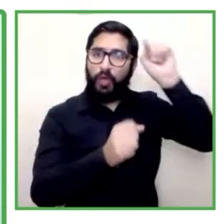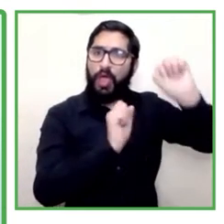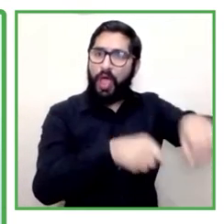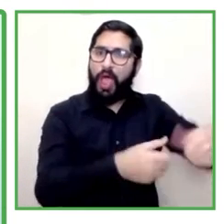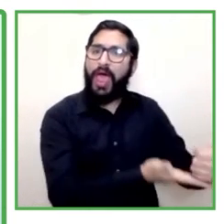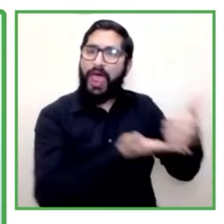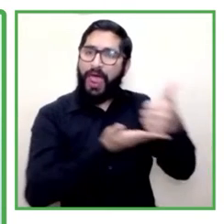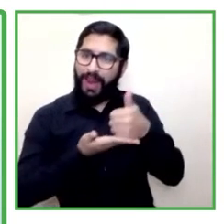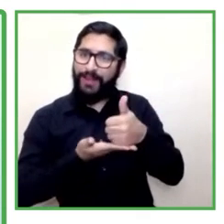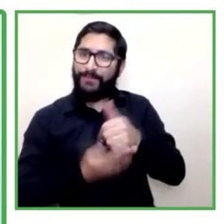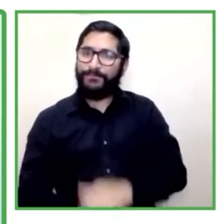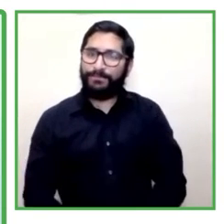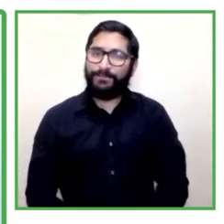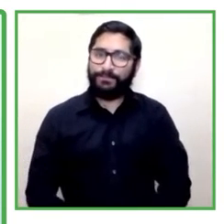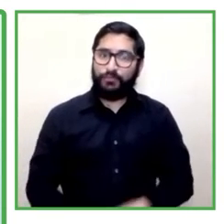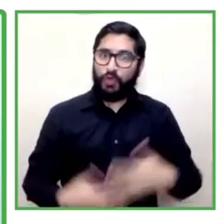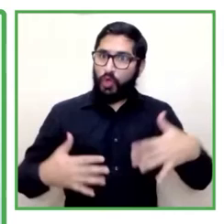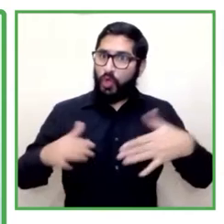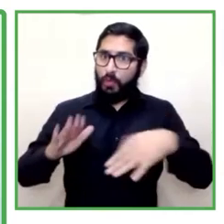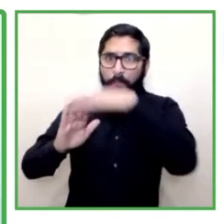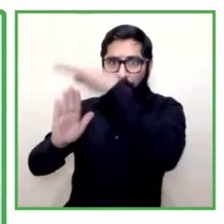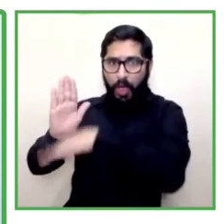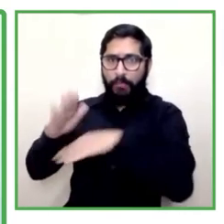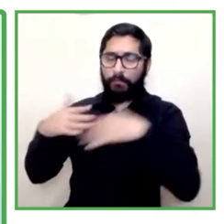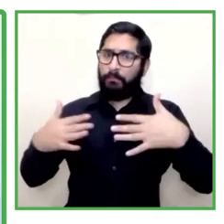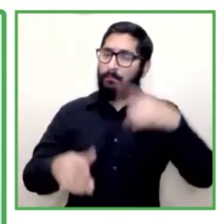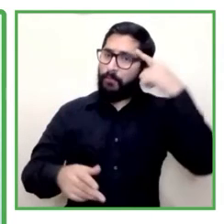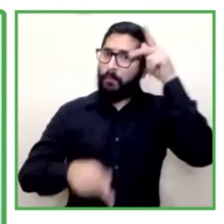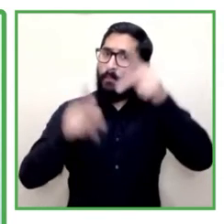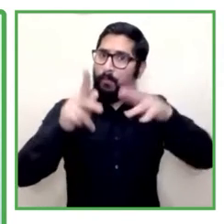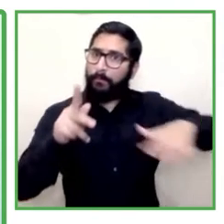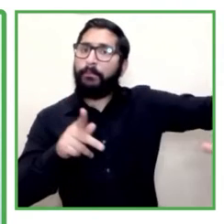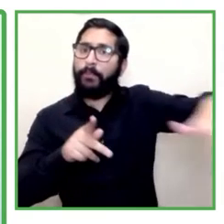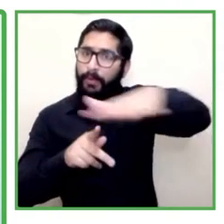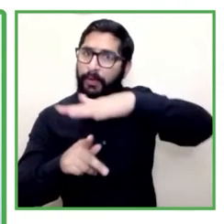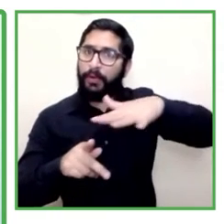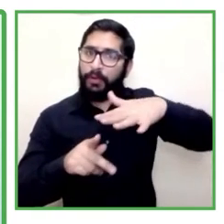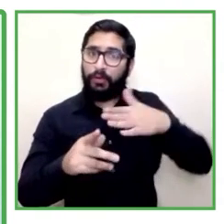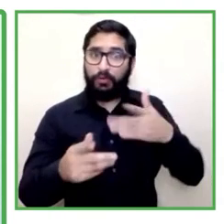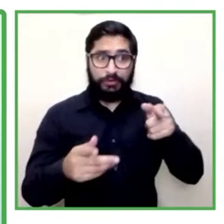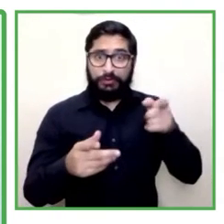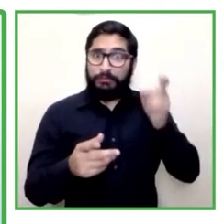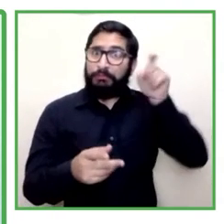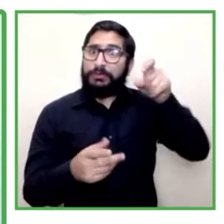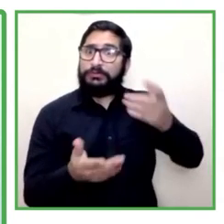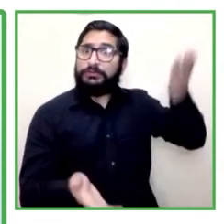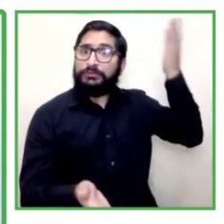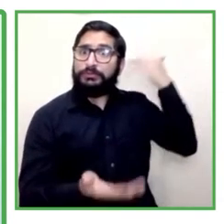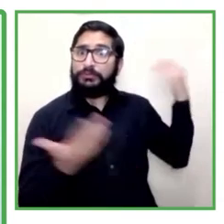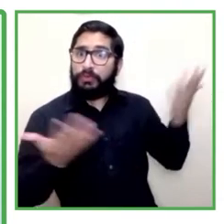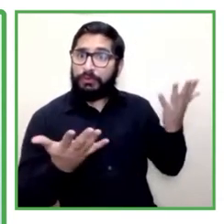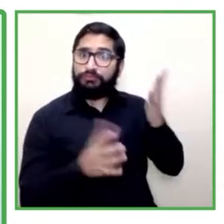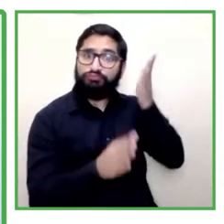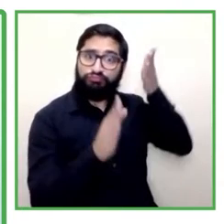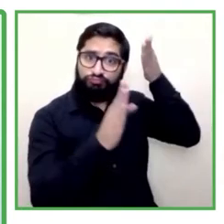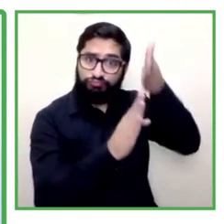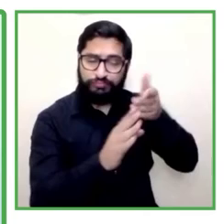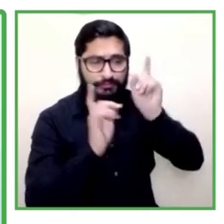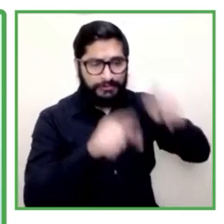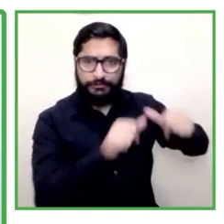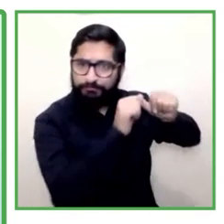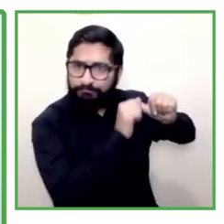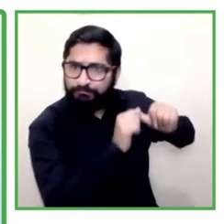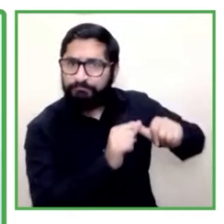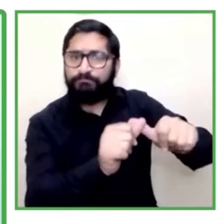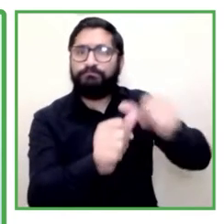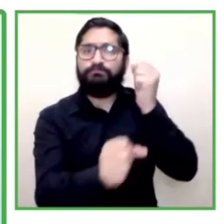programa en la vida de nuestros participantes, cuando hacíamos seguimientos previo a la pandemia, teníamos datos que decían que, previo